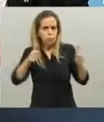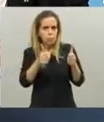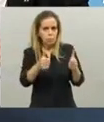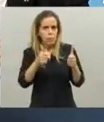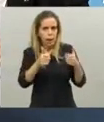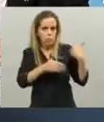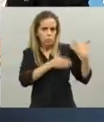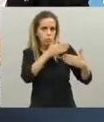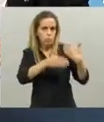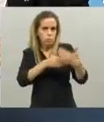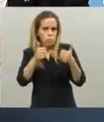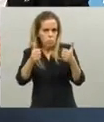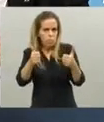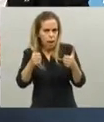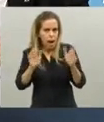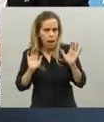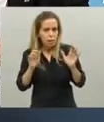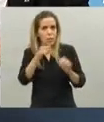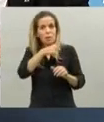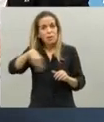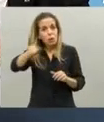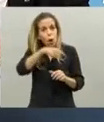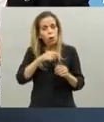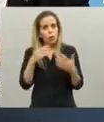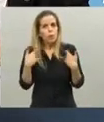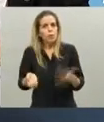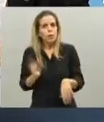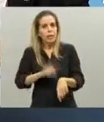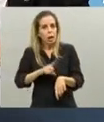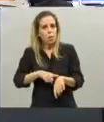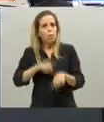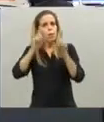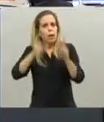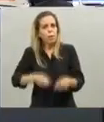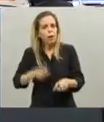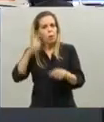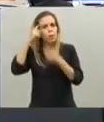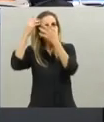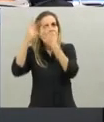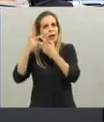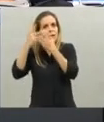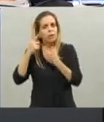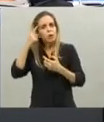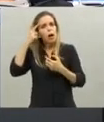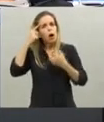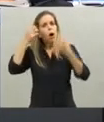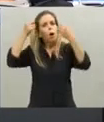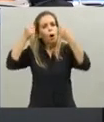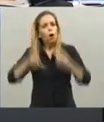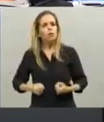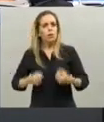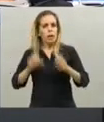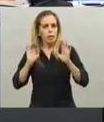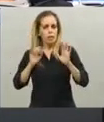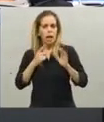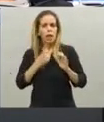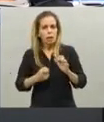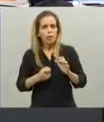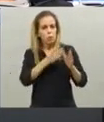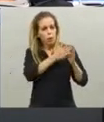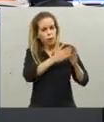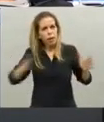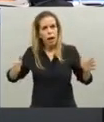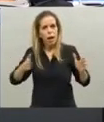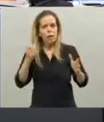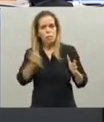también hemos aprovechado todo este tiempo para concientizarnos. Este cumplimiento que yo decía antes es producto de la conciencia que hoy tienen todos los